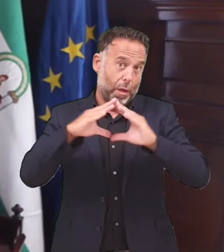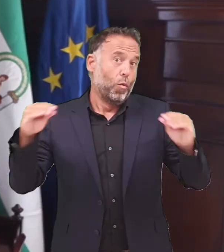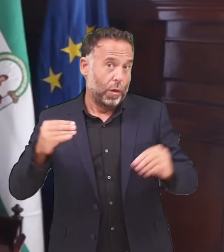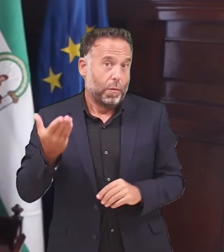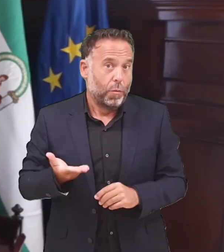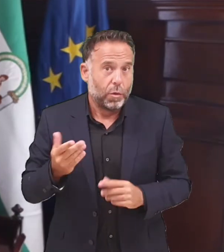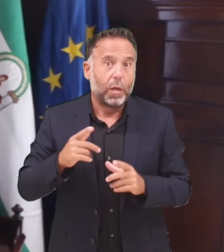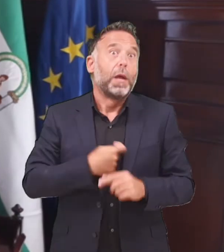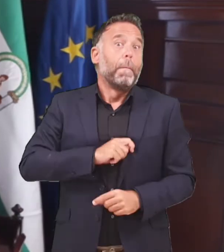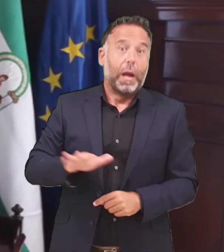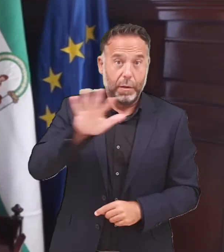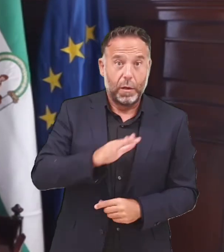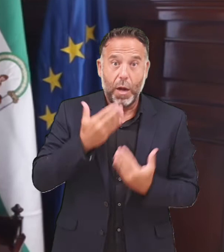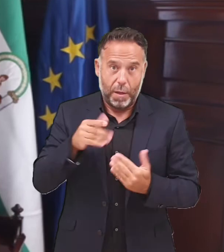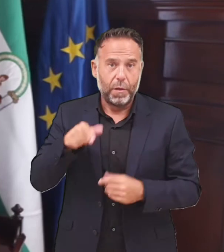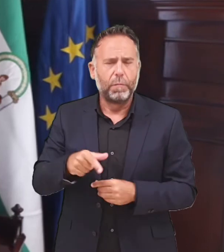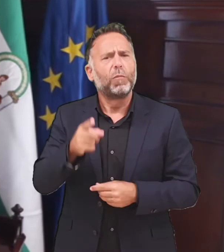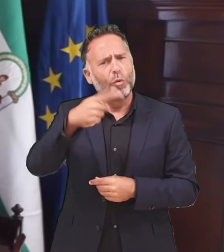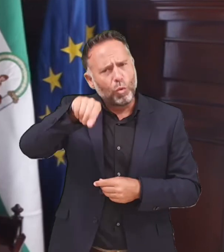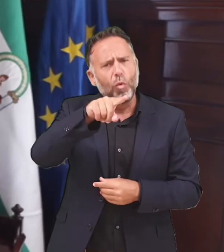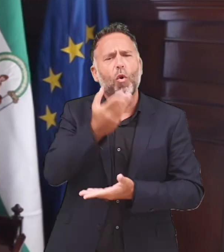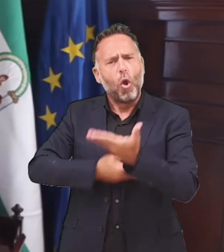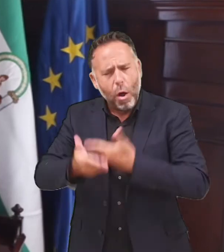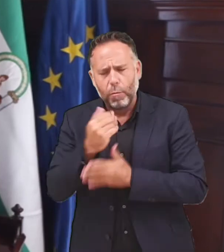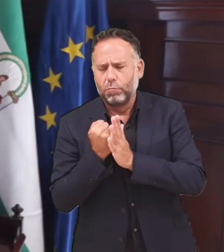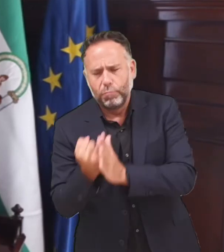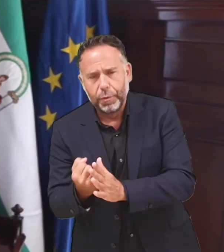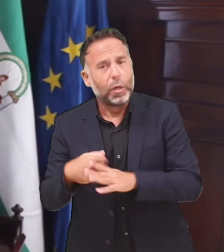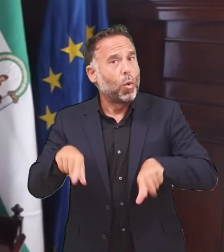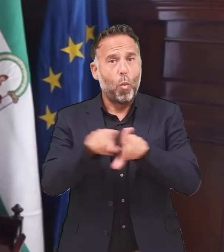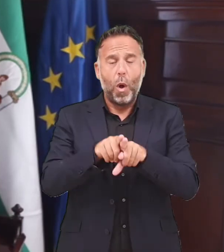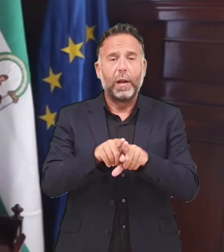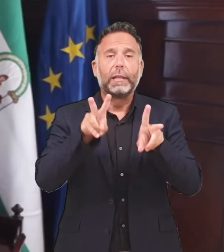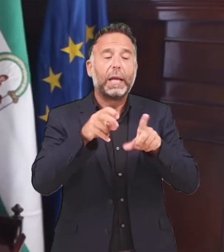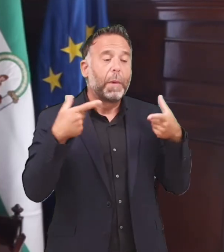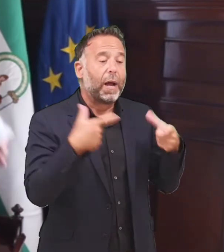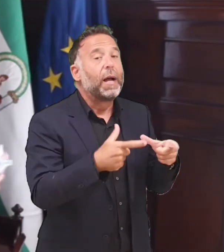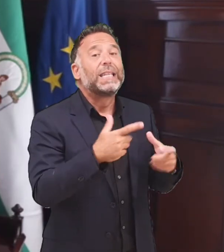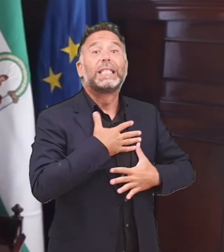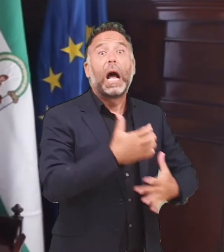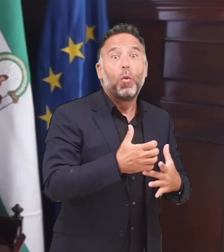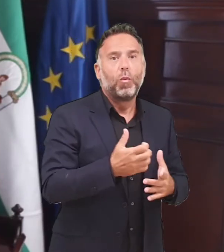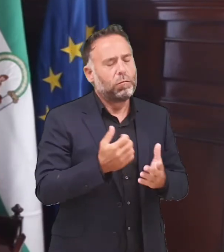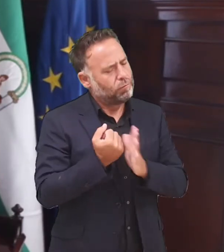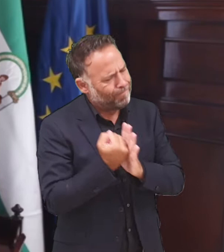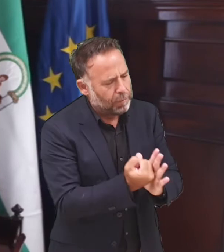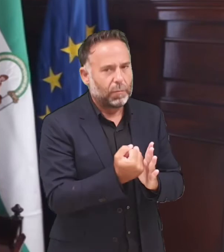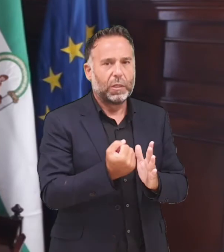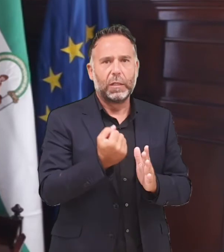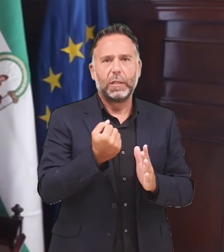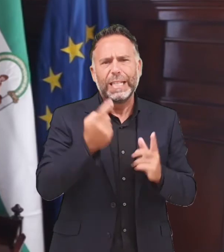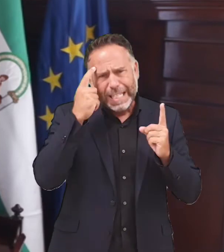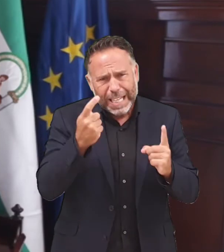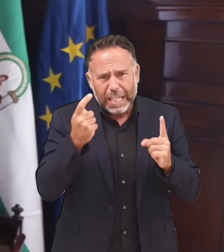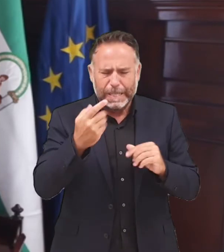se juega el futuro nuestra Andalucía y se juega el futuro España. Colaboremos todos en esa dirección, igual que debemos colaborar en materia de salud,